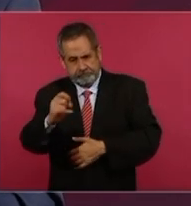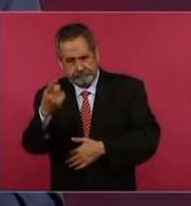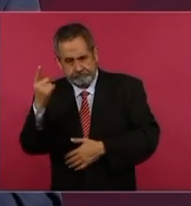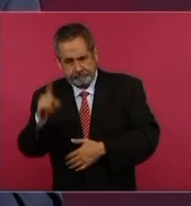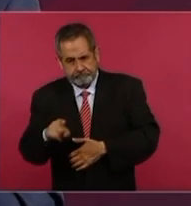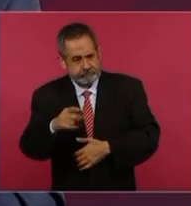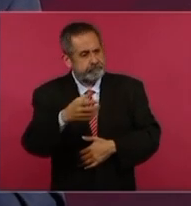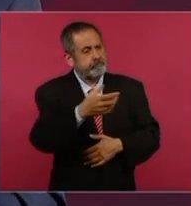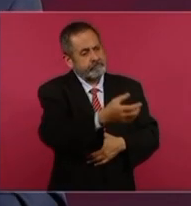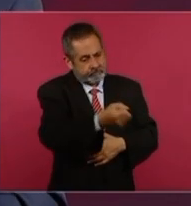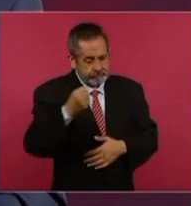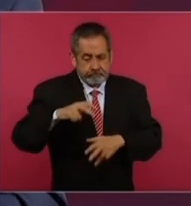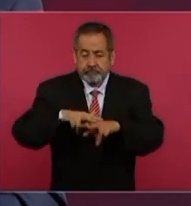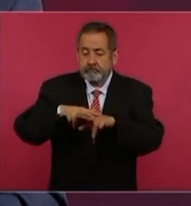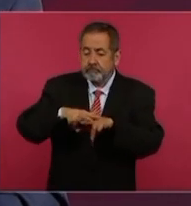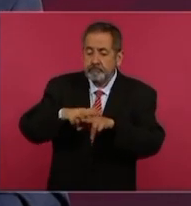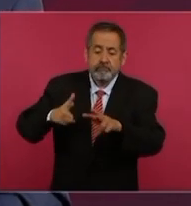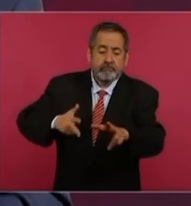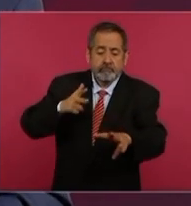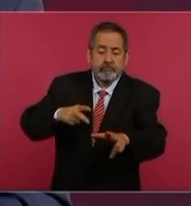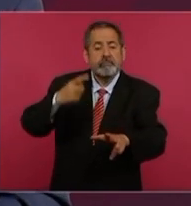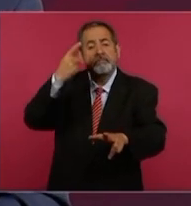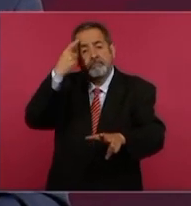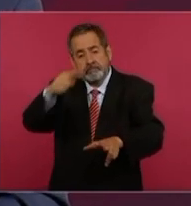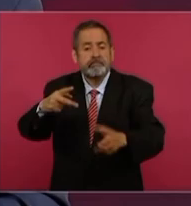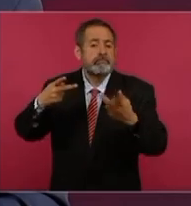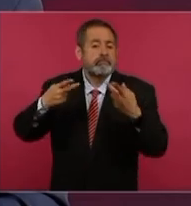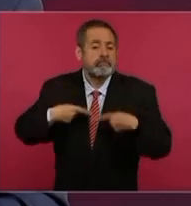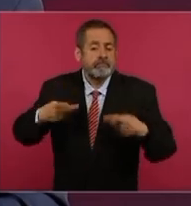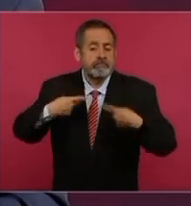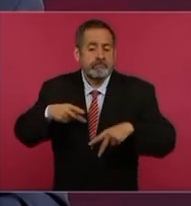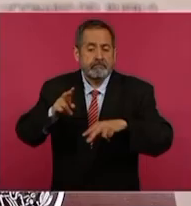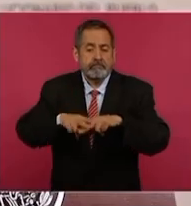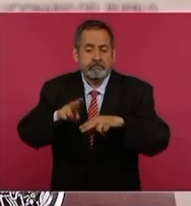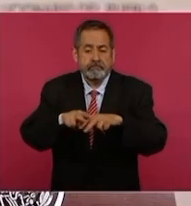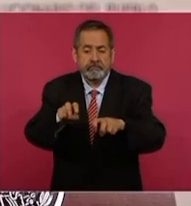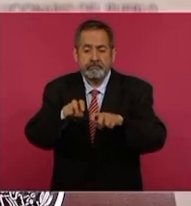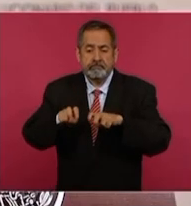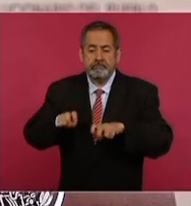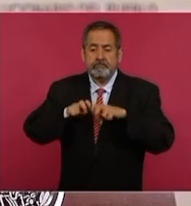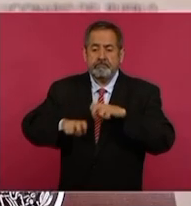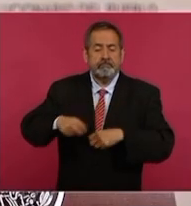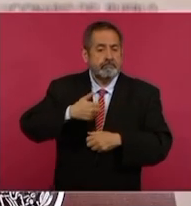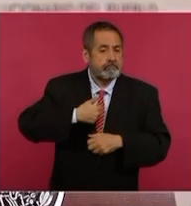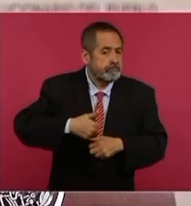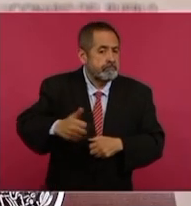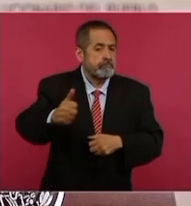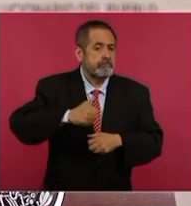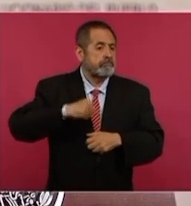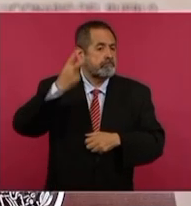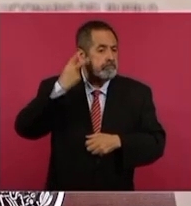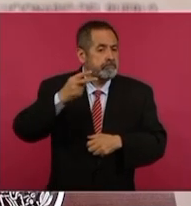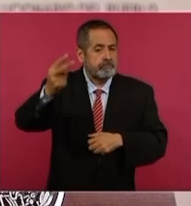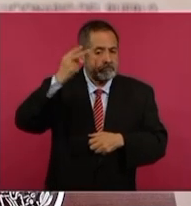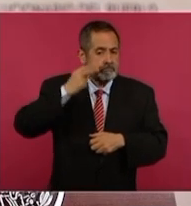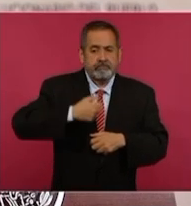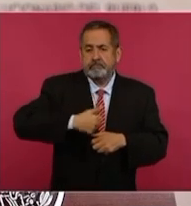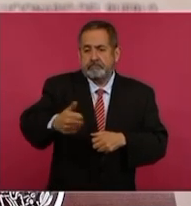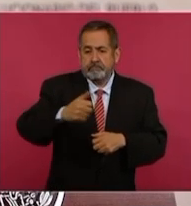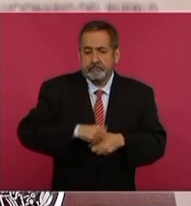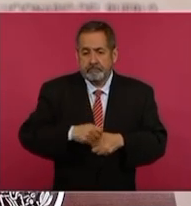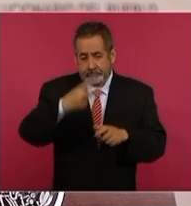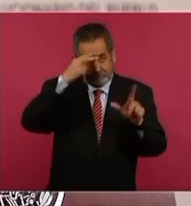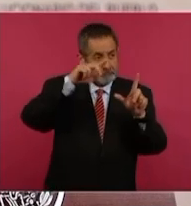para trenes de pasajeros, más de 20 mil